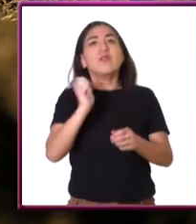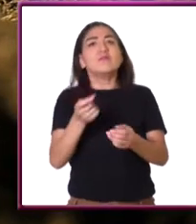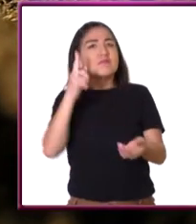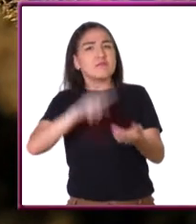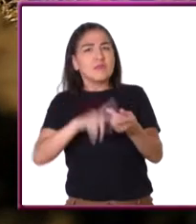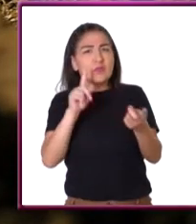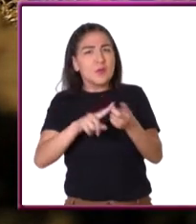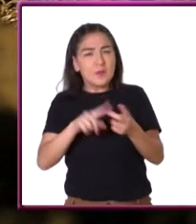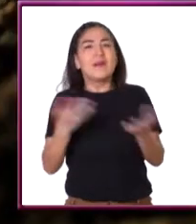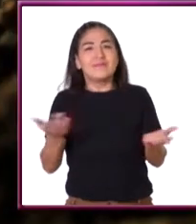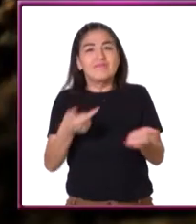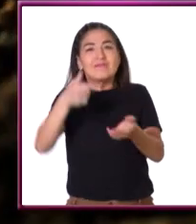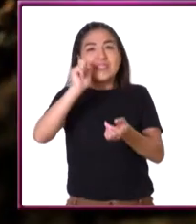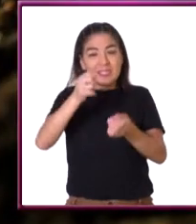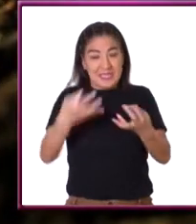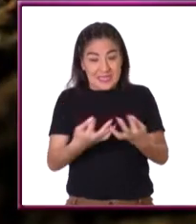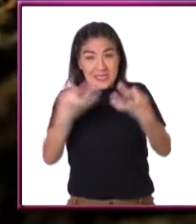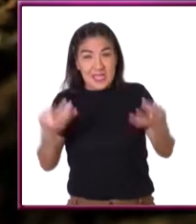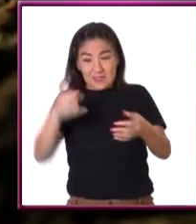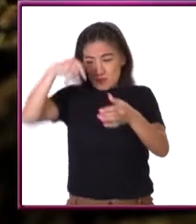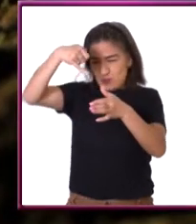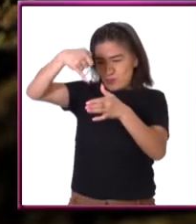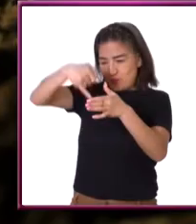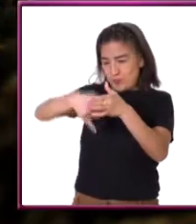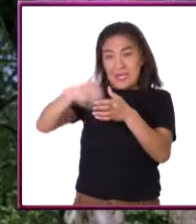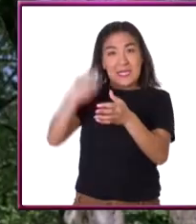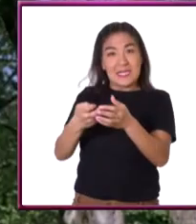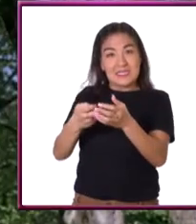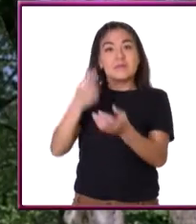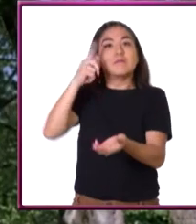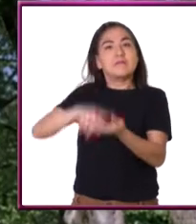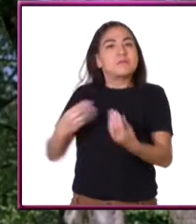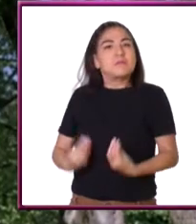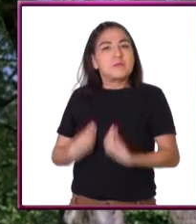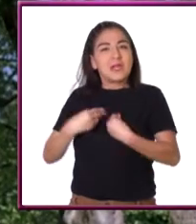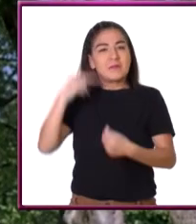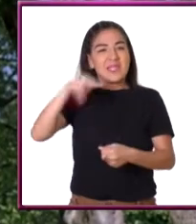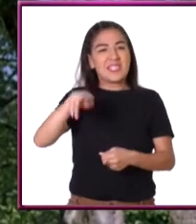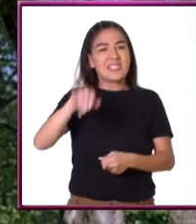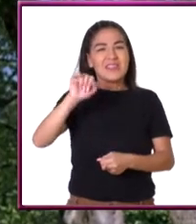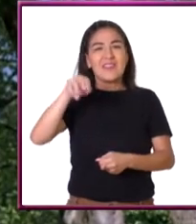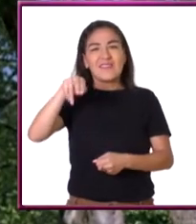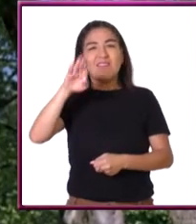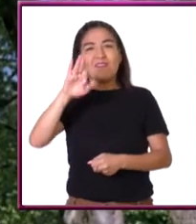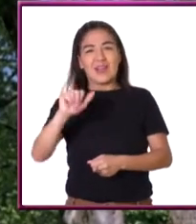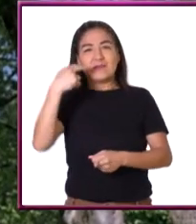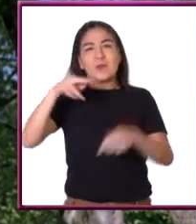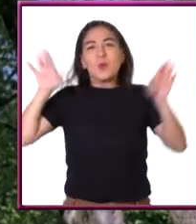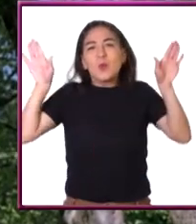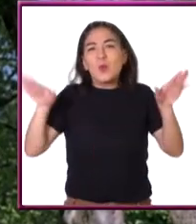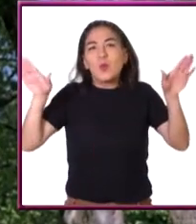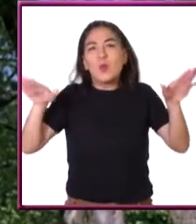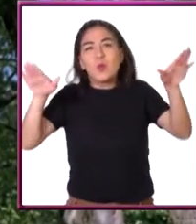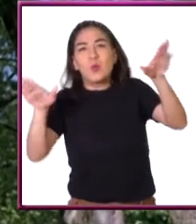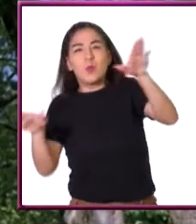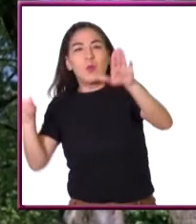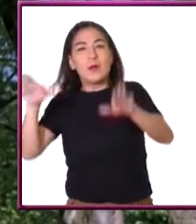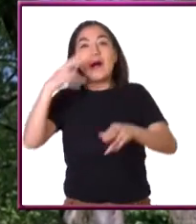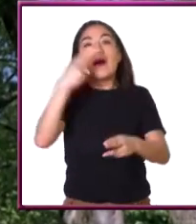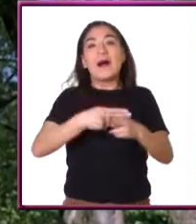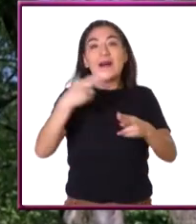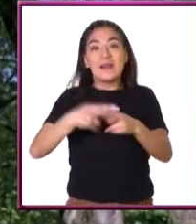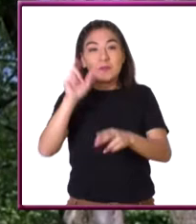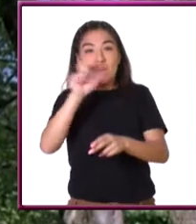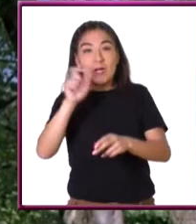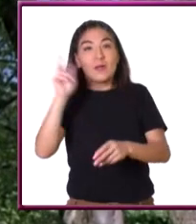tiempo lo pasan bajo tierra en una fase llamada ninfa, que es similar a las que vemos volar, aunque no desarrollan sus alas sino